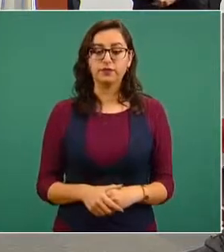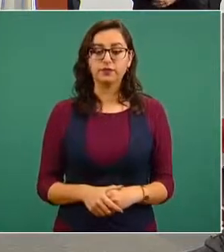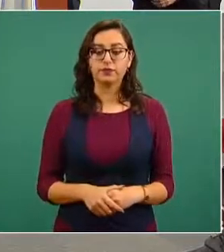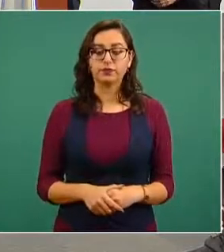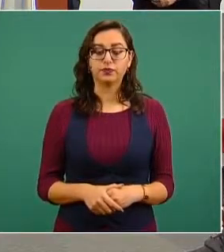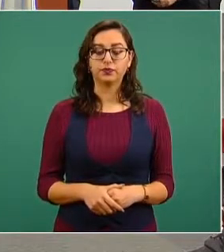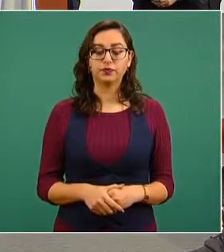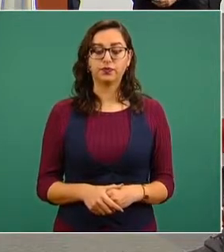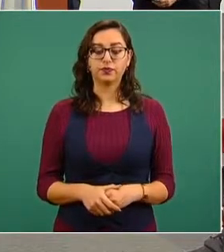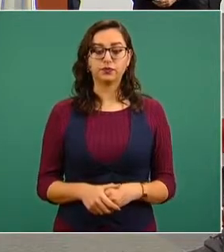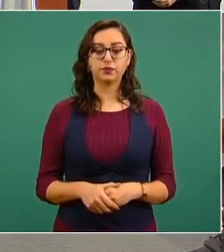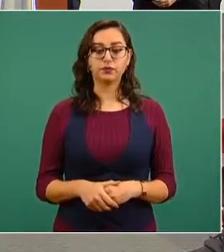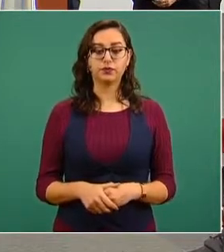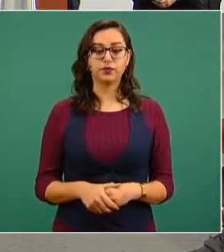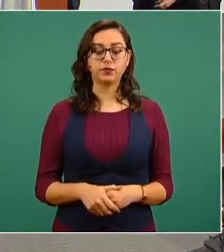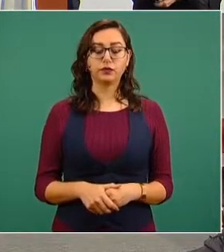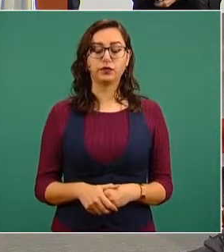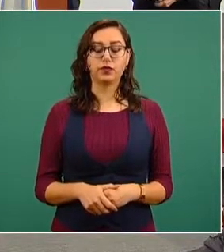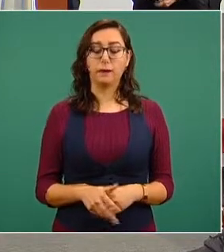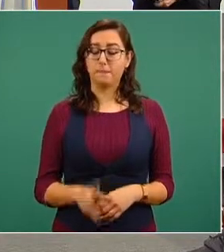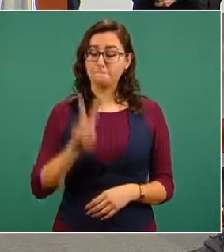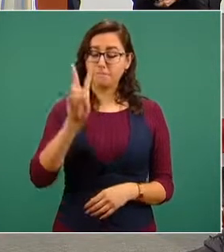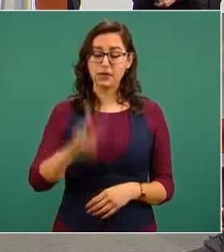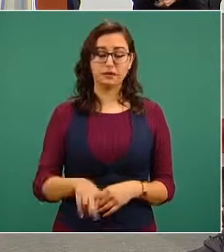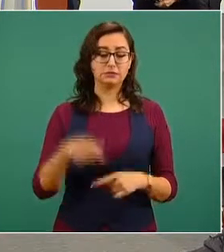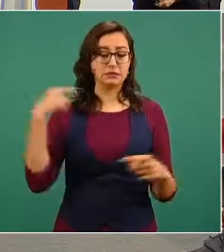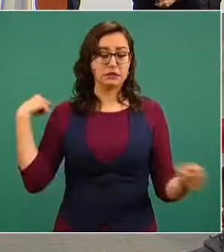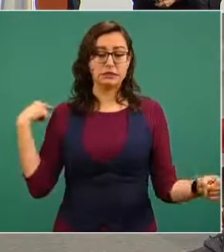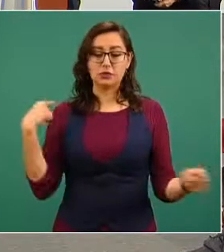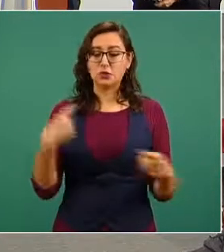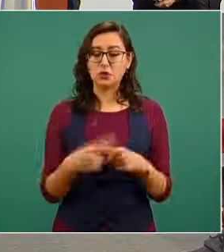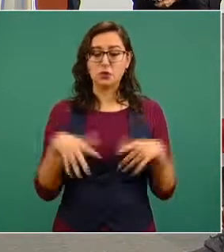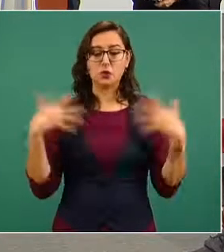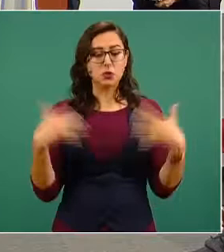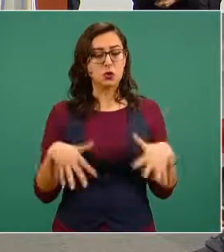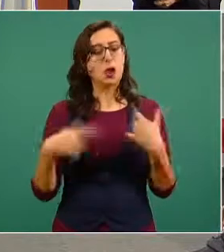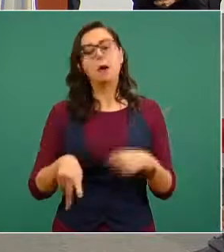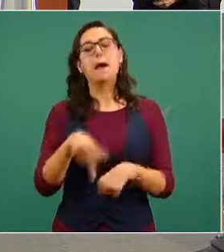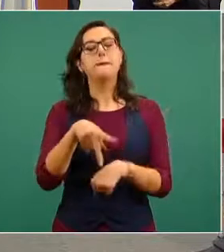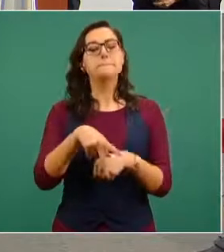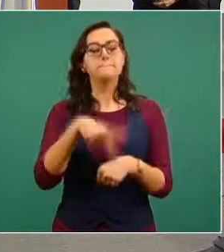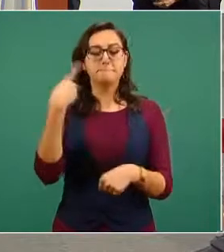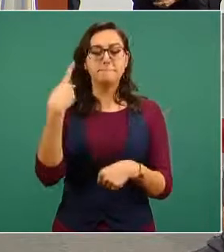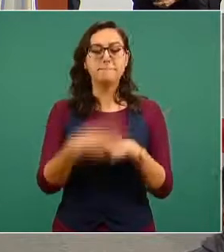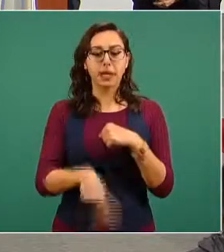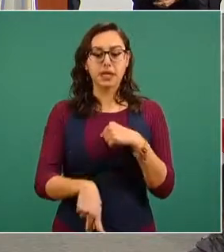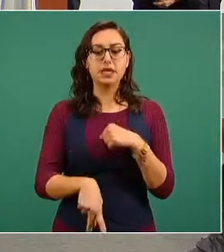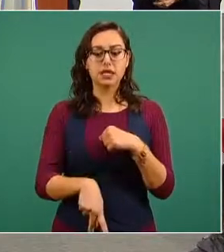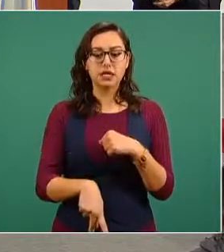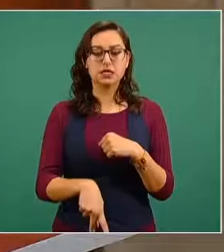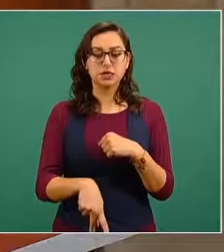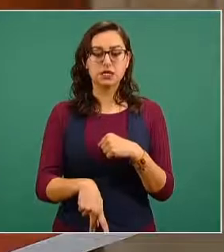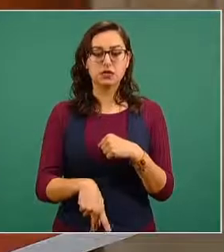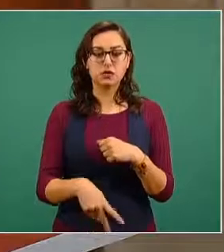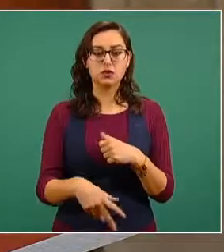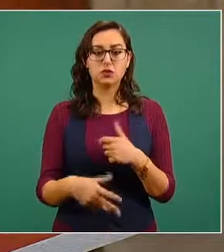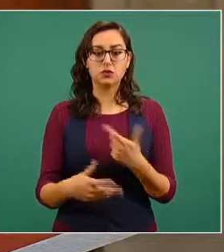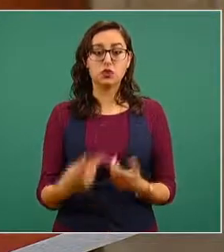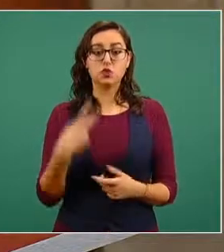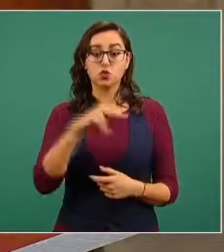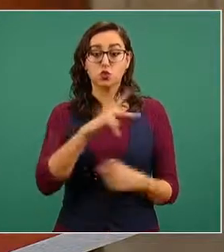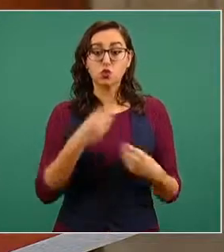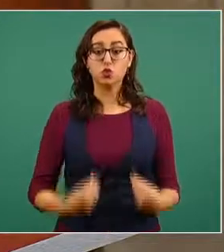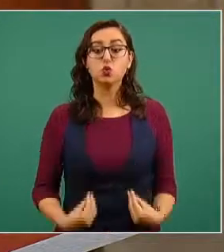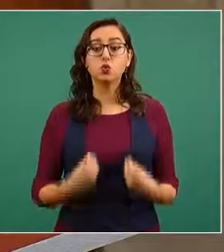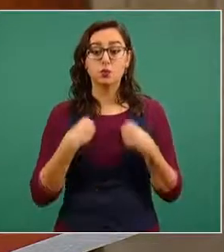corrieron y siguen corriendo riesgos, están arriesgando su